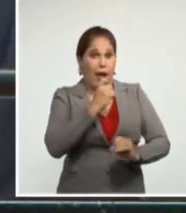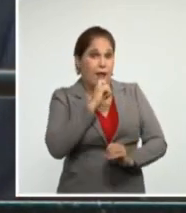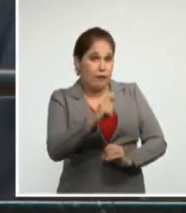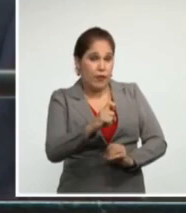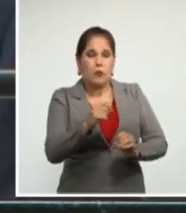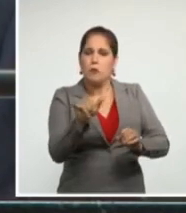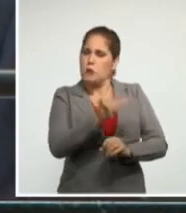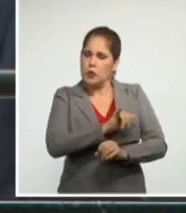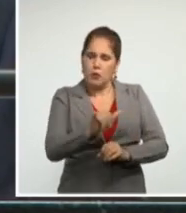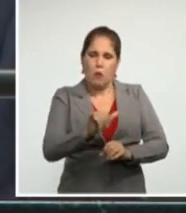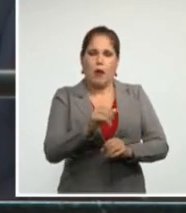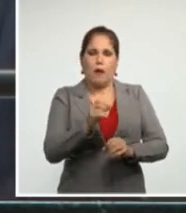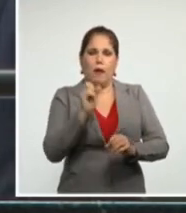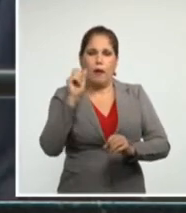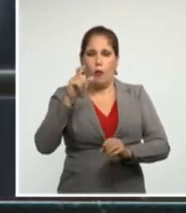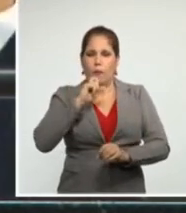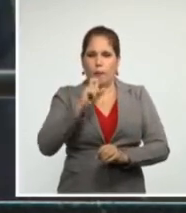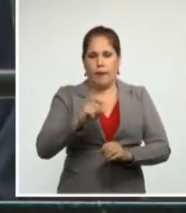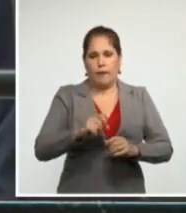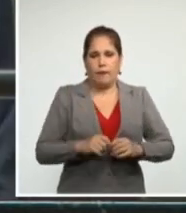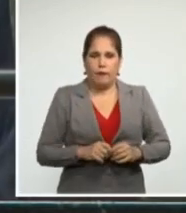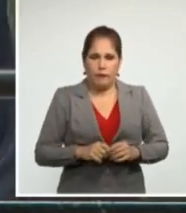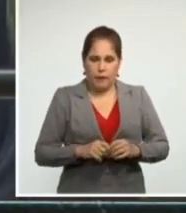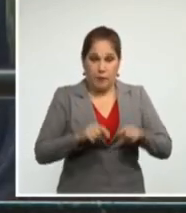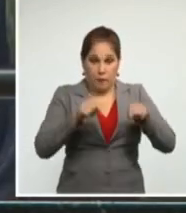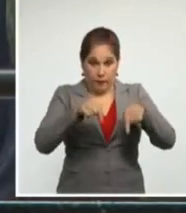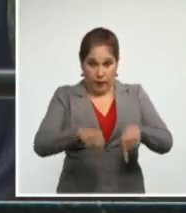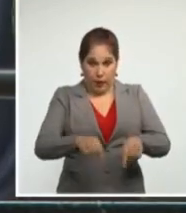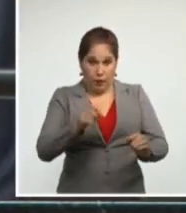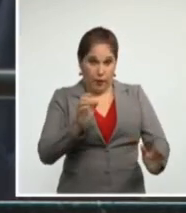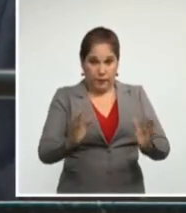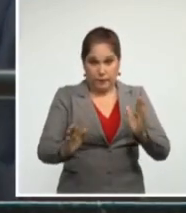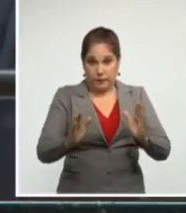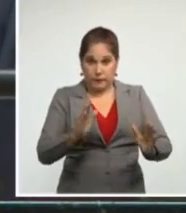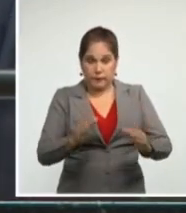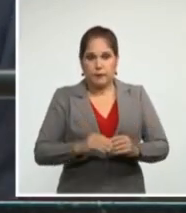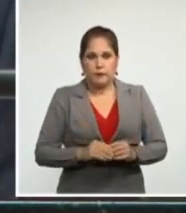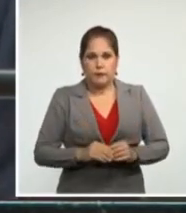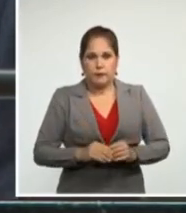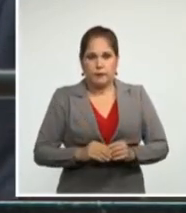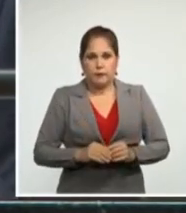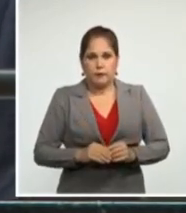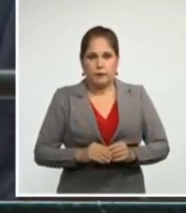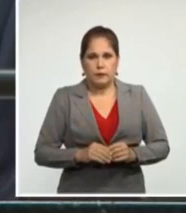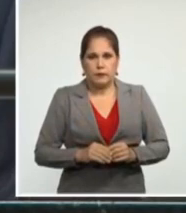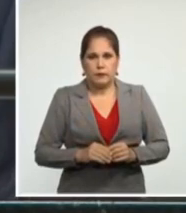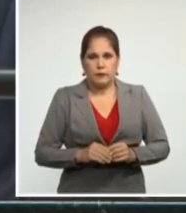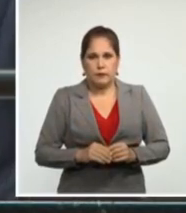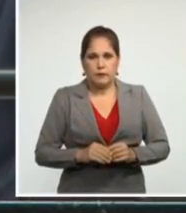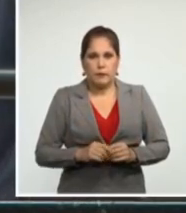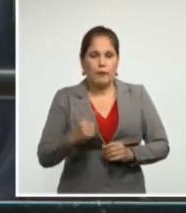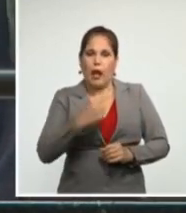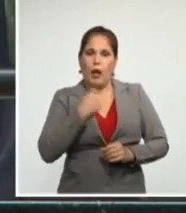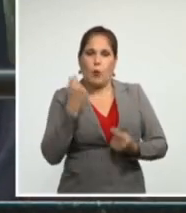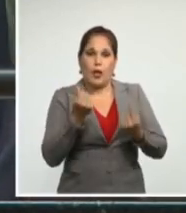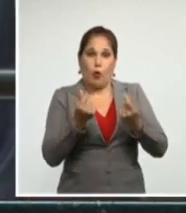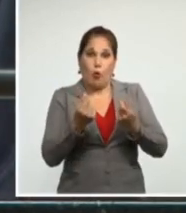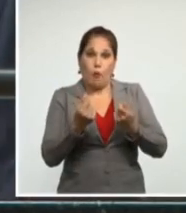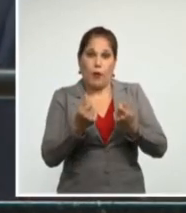enfermos. Pero ahora, el golpe artero a nuestras finanzas